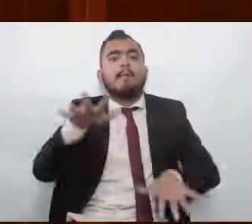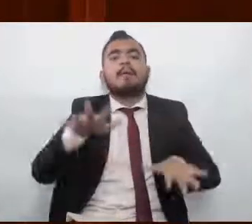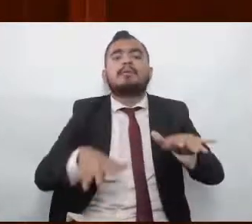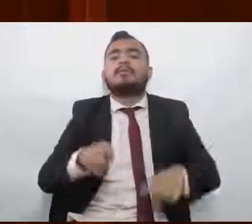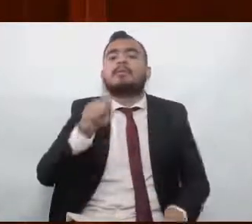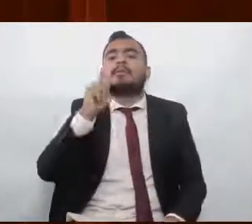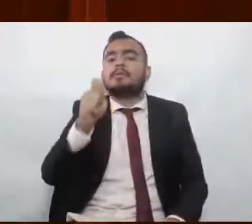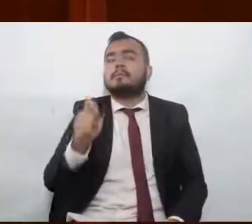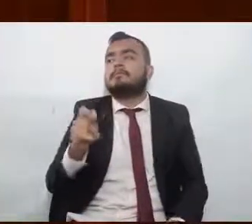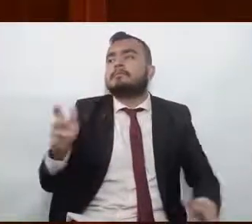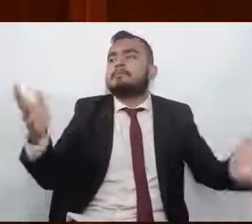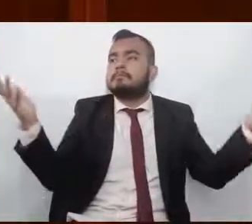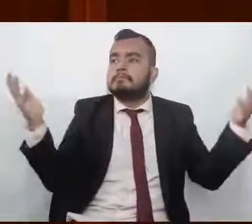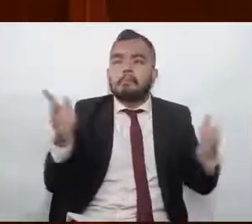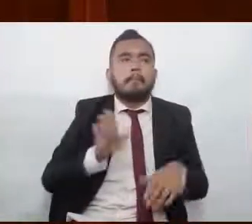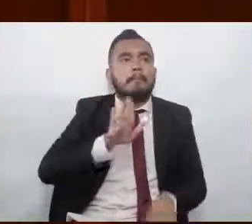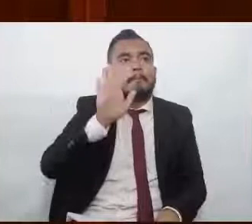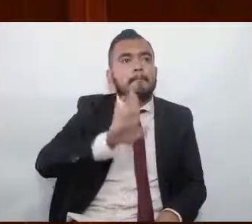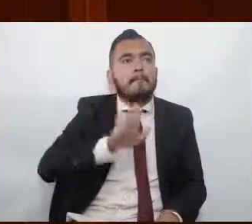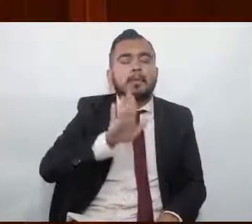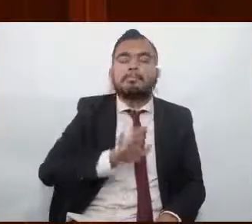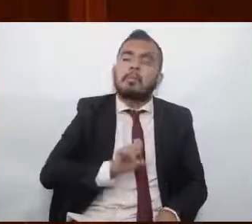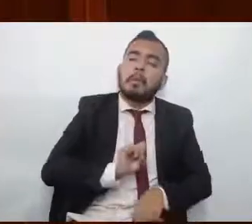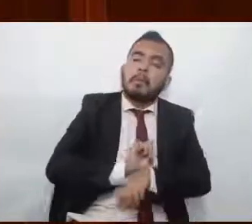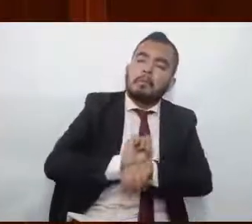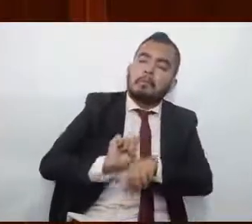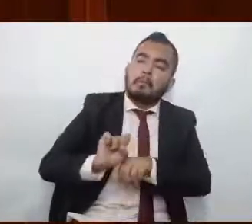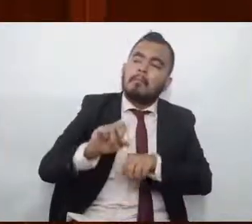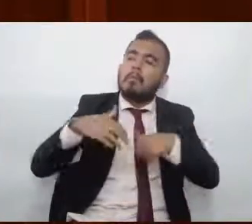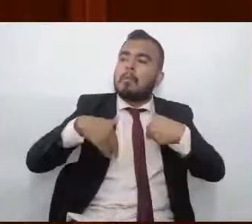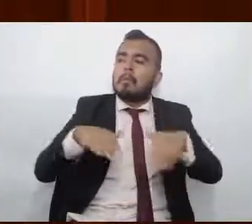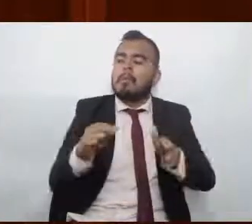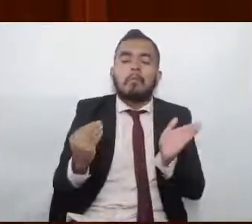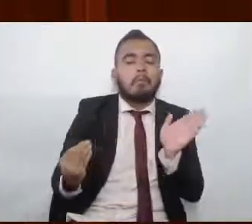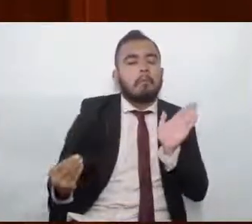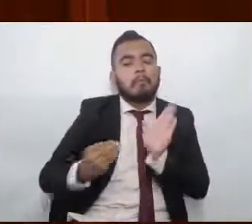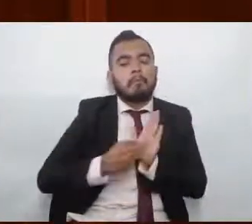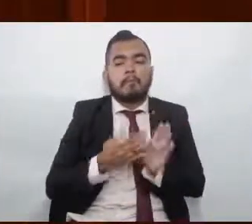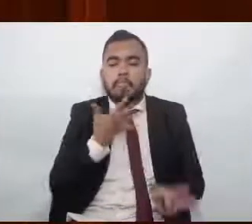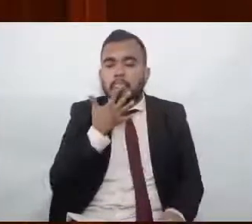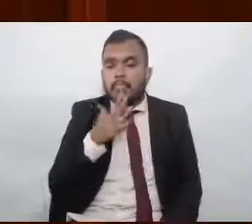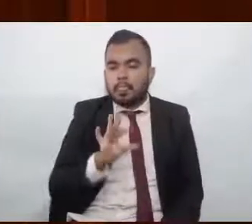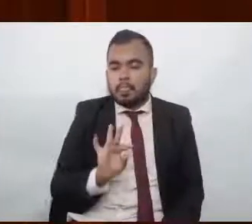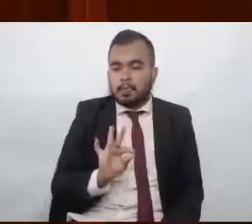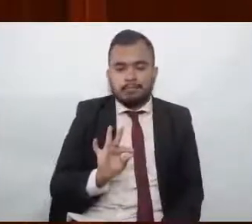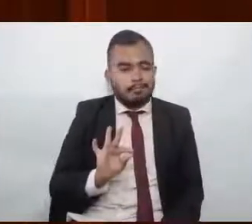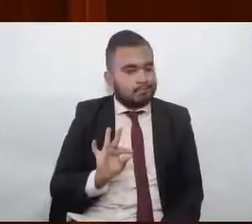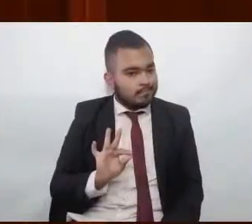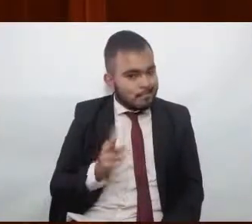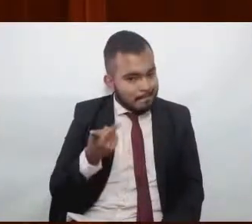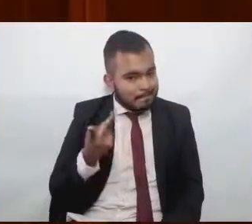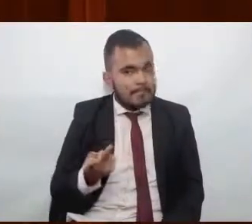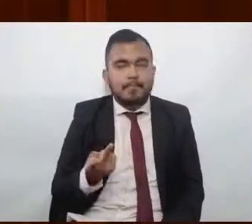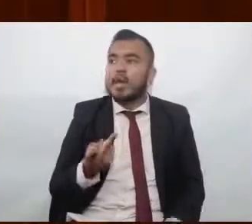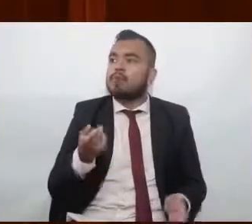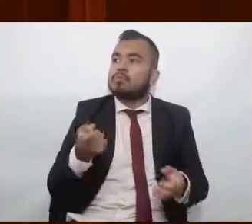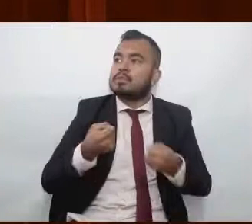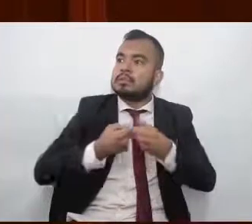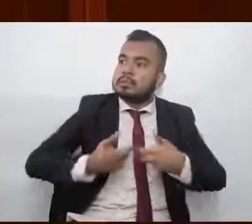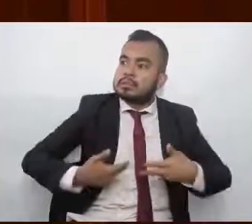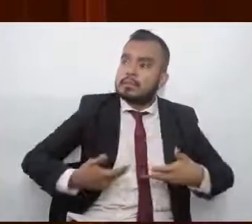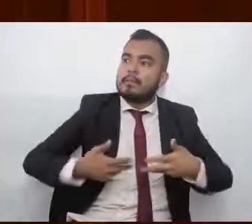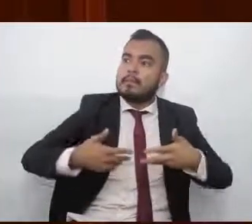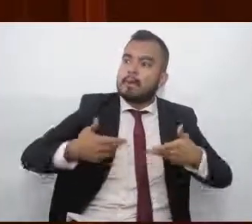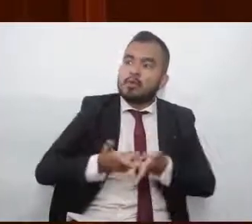literal o gramatical la implementación y muchas veces en lugar de fortalecer el sistema de partidos, el sistema democrático,